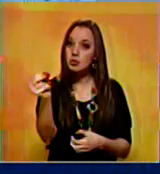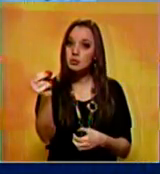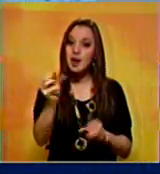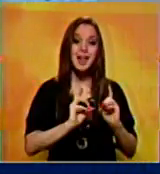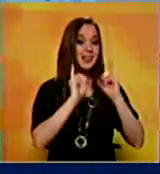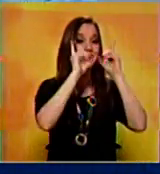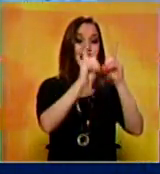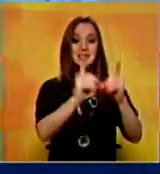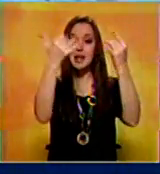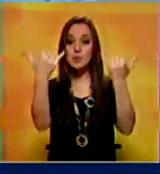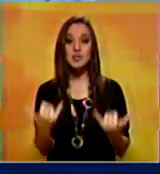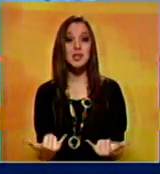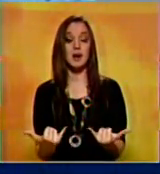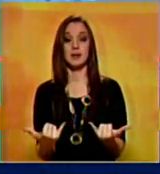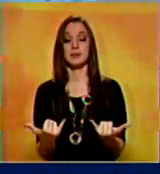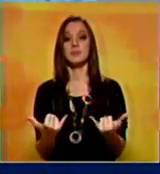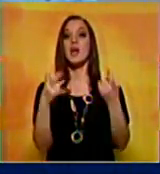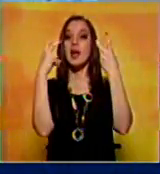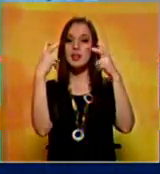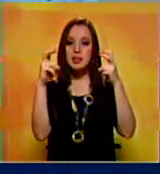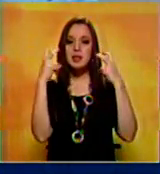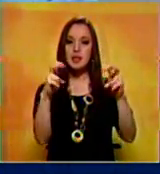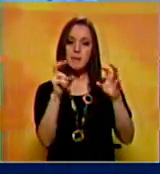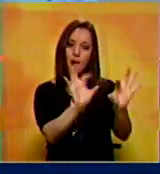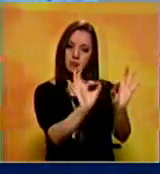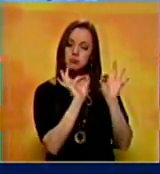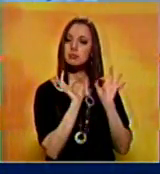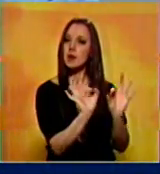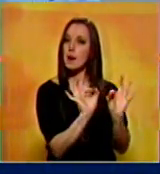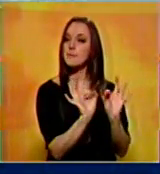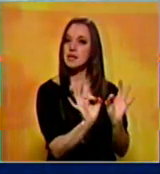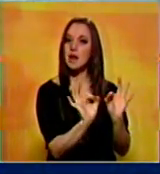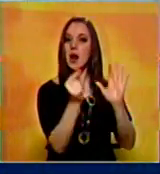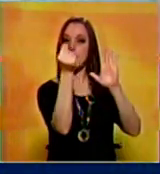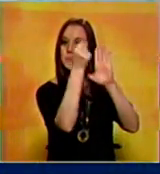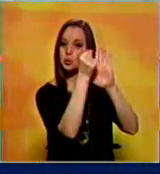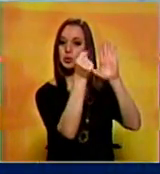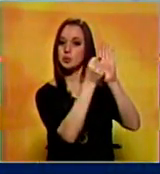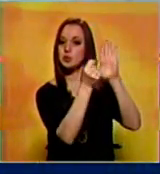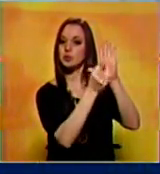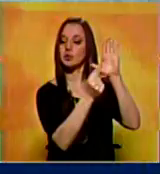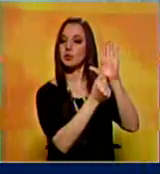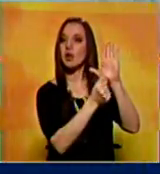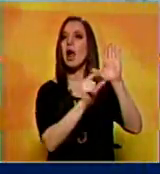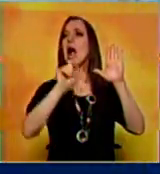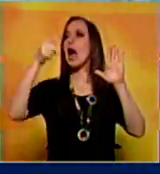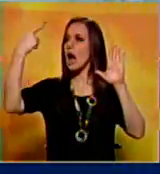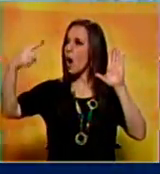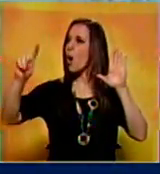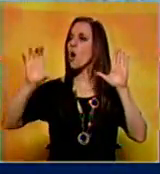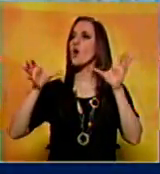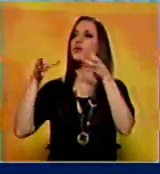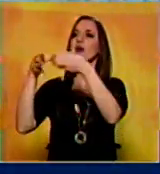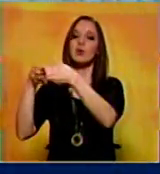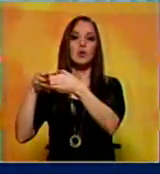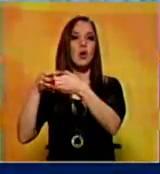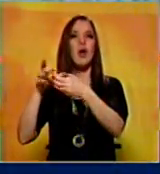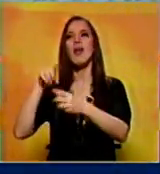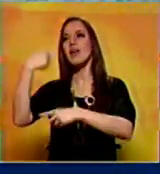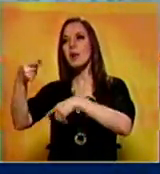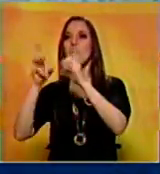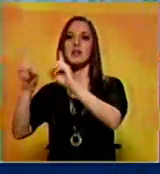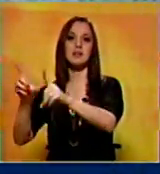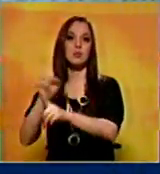de la agenda de temas claves a una agenda de decisiones punto por punto y de compromiso decisiones y compromiso